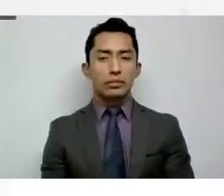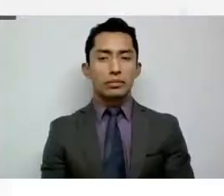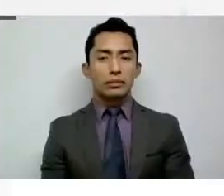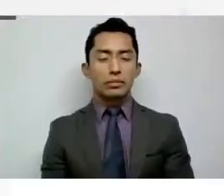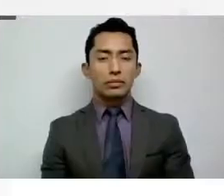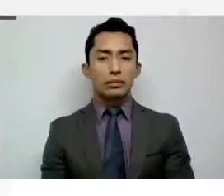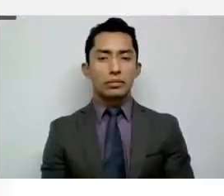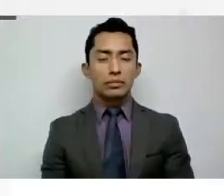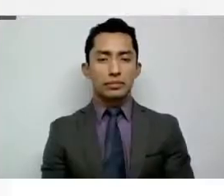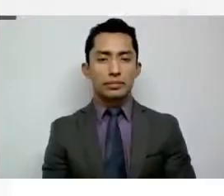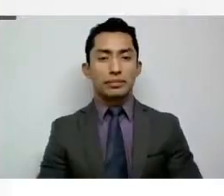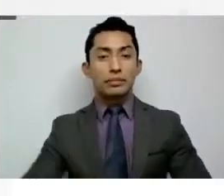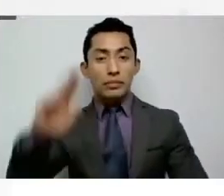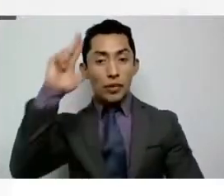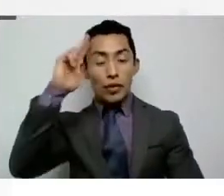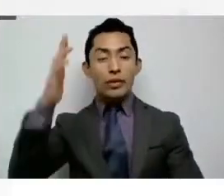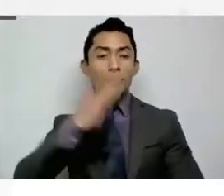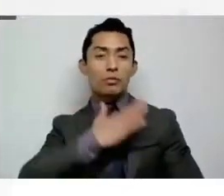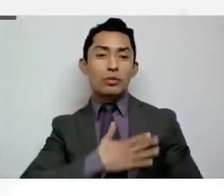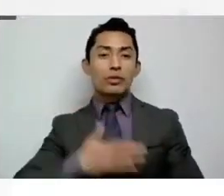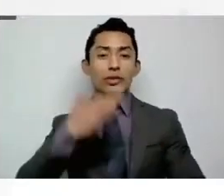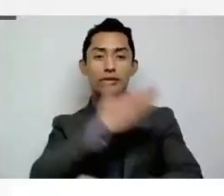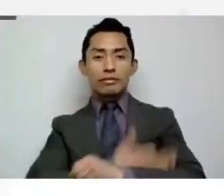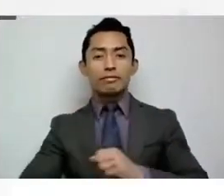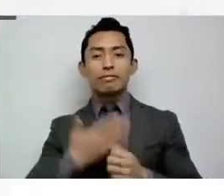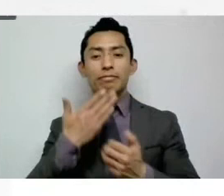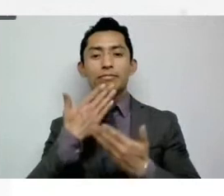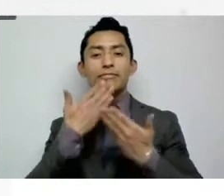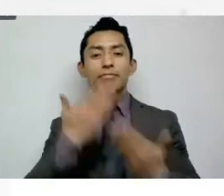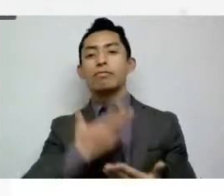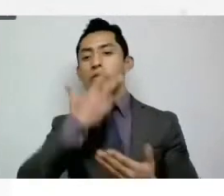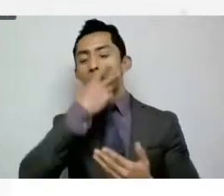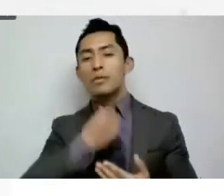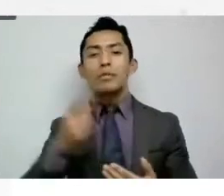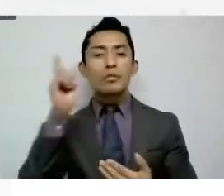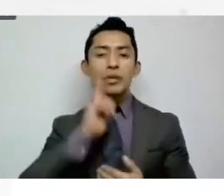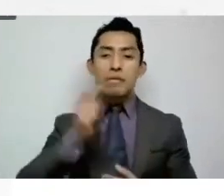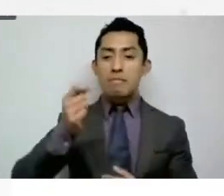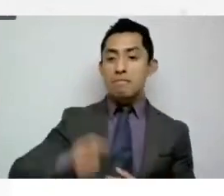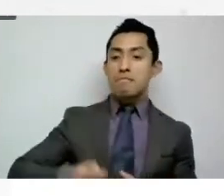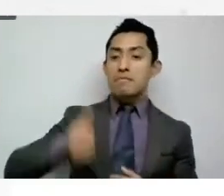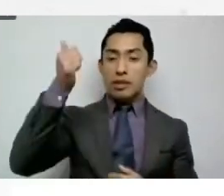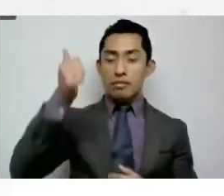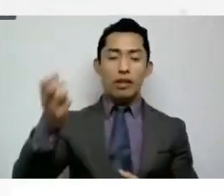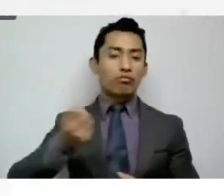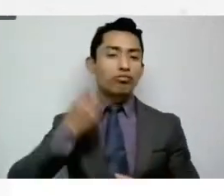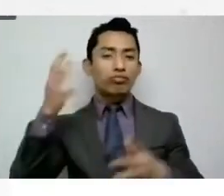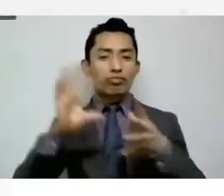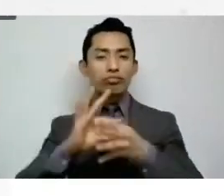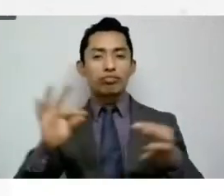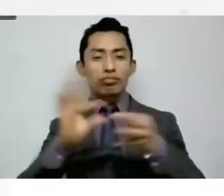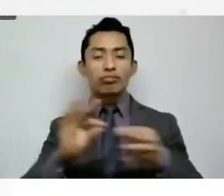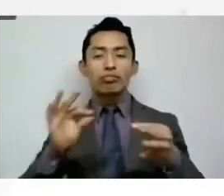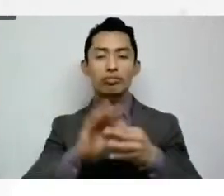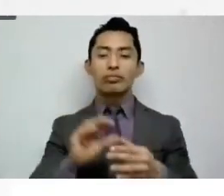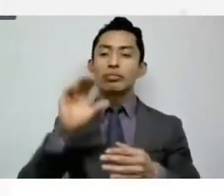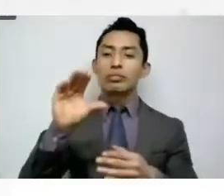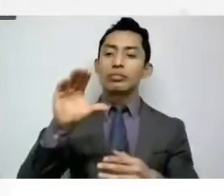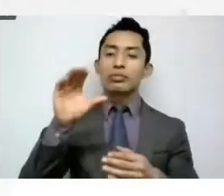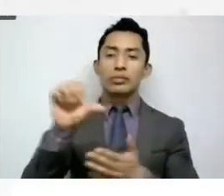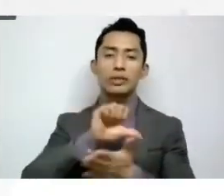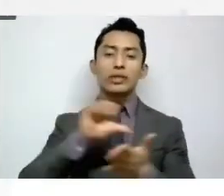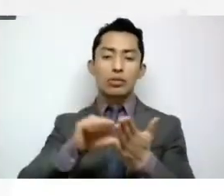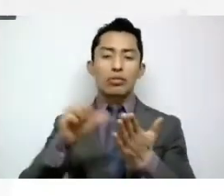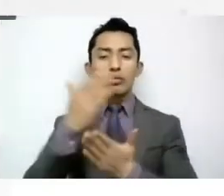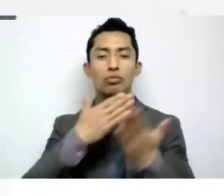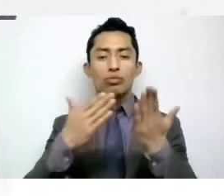Hola, muy buenas tardes, bienvenidos y bienvenidas a esta primera sesión conjunta del Centro de Estudios Constitucionales